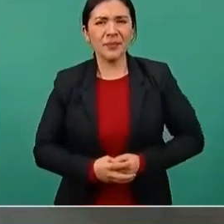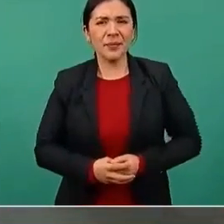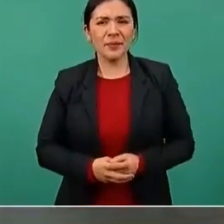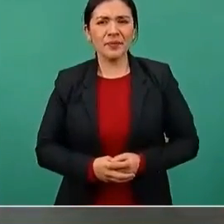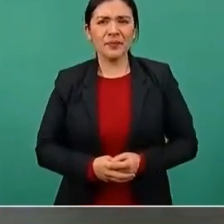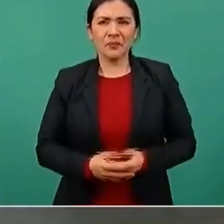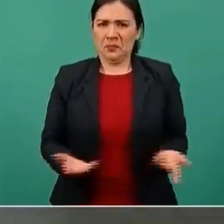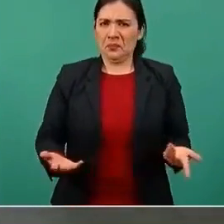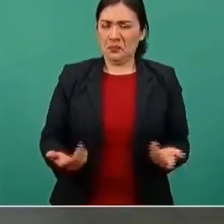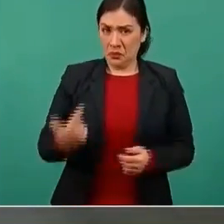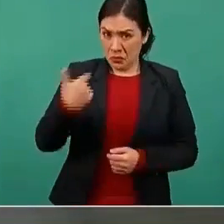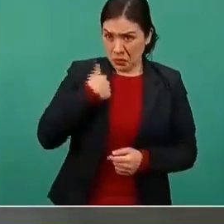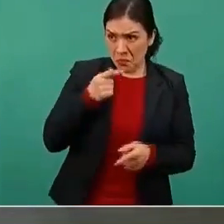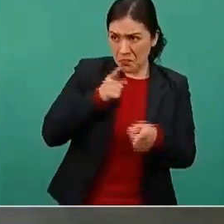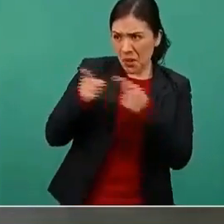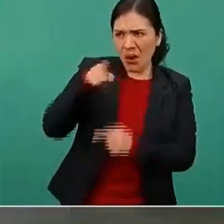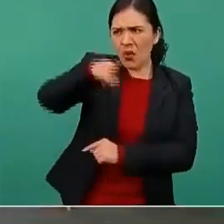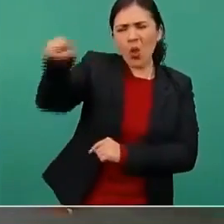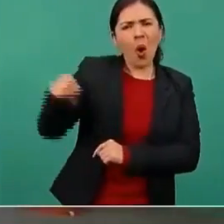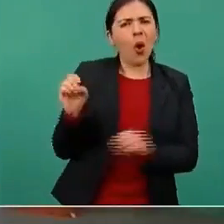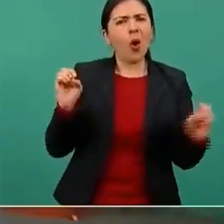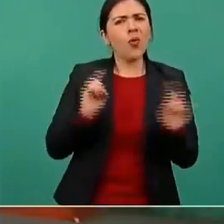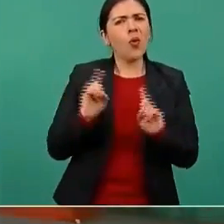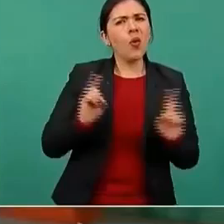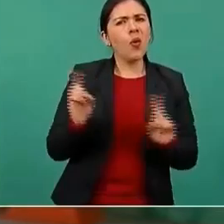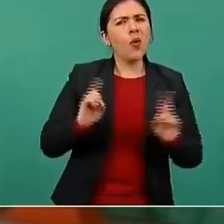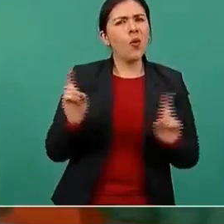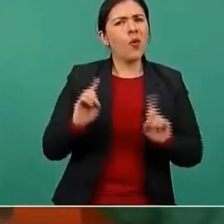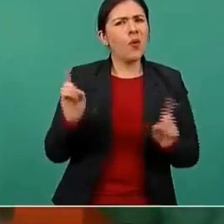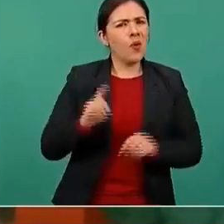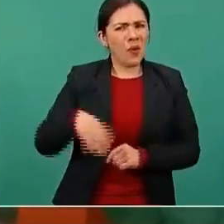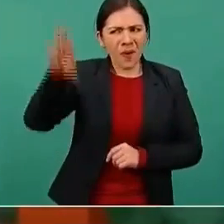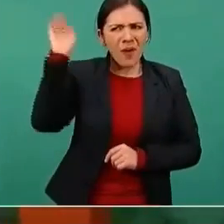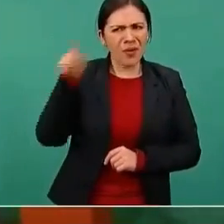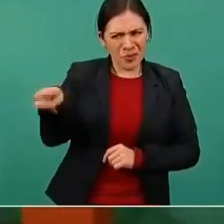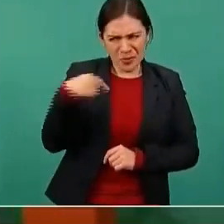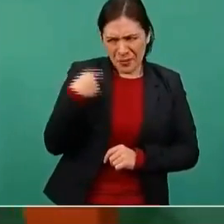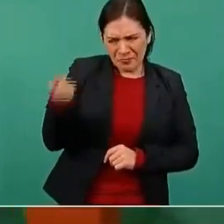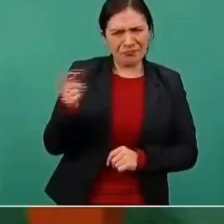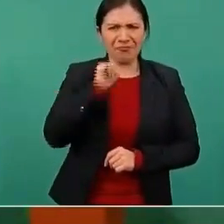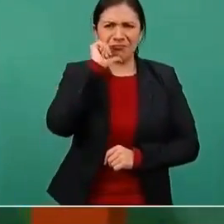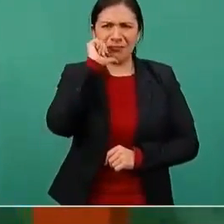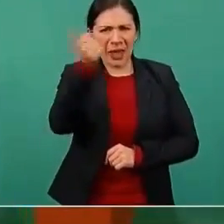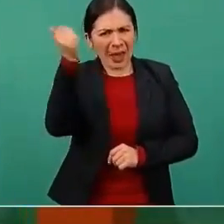No, si yo no me estaba refiriendo a ustedes, yo